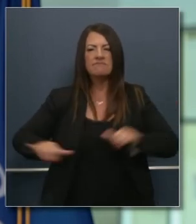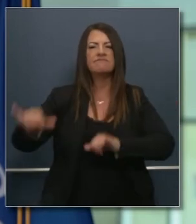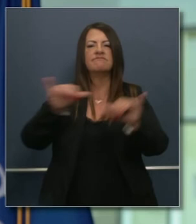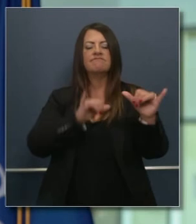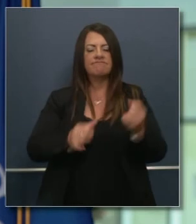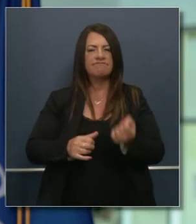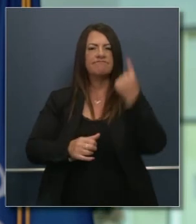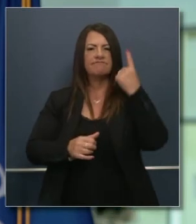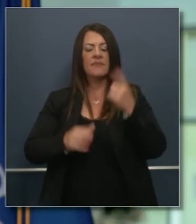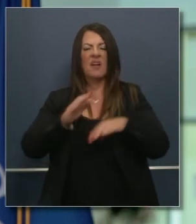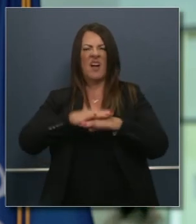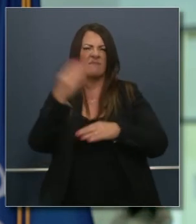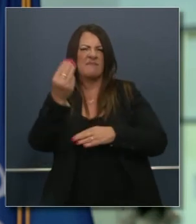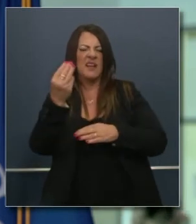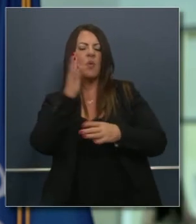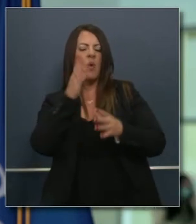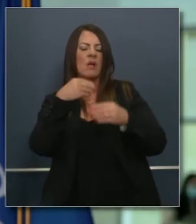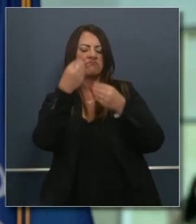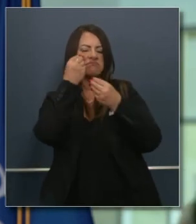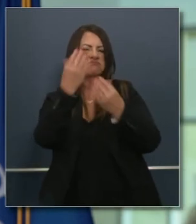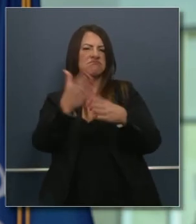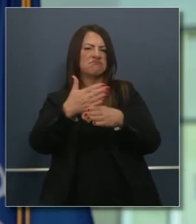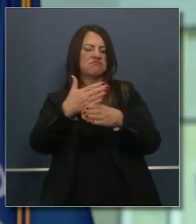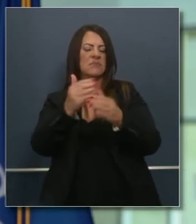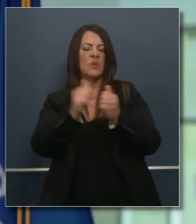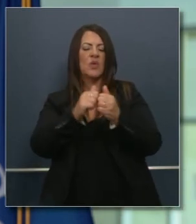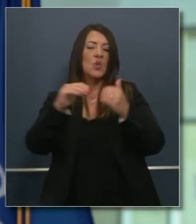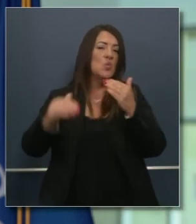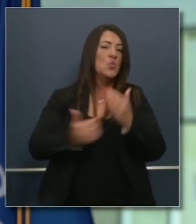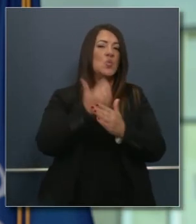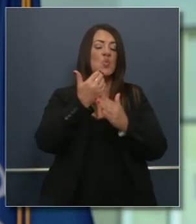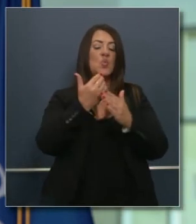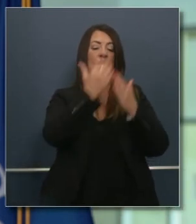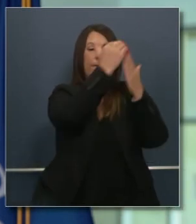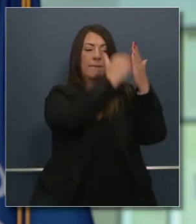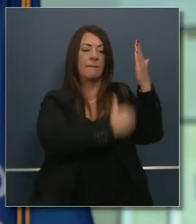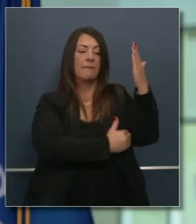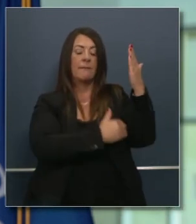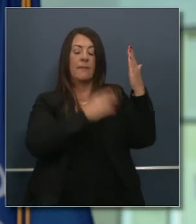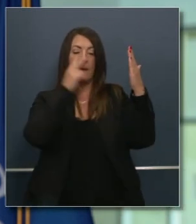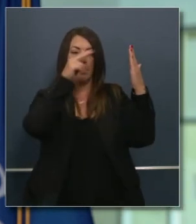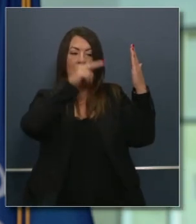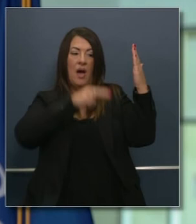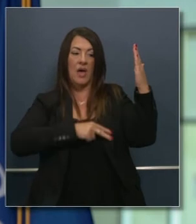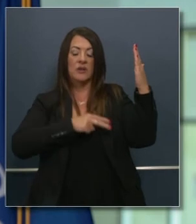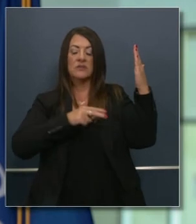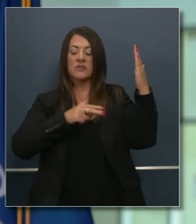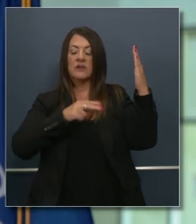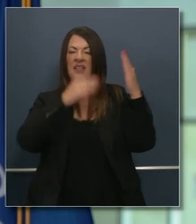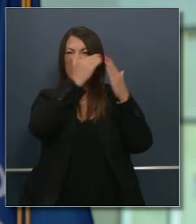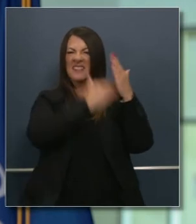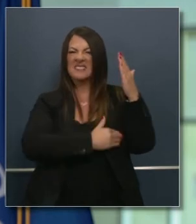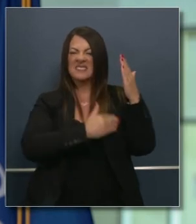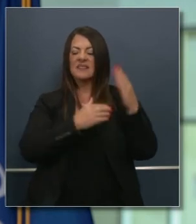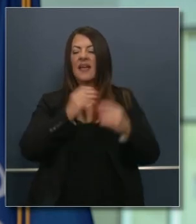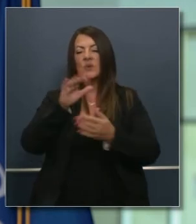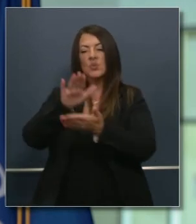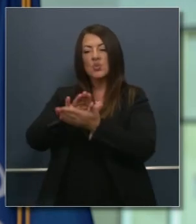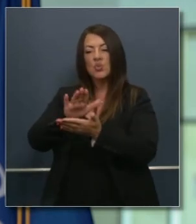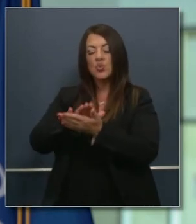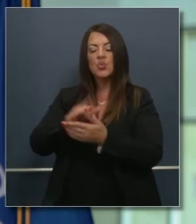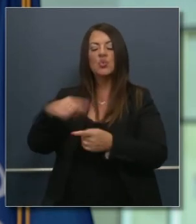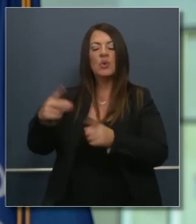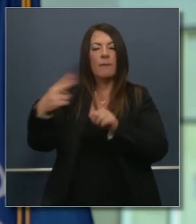lo que debemos hacer eso lo veremos el lunes tendremos esa nueva lista actualizada de monitoreo trabajaremos con las escuelas de